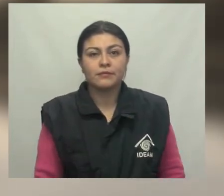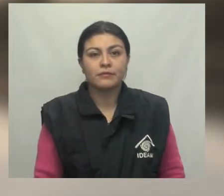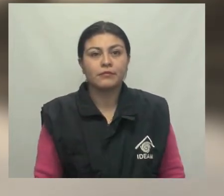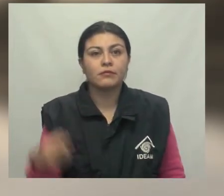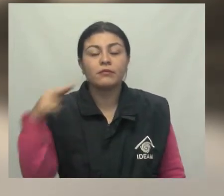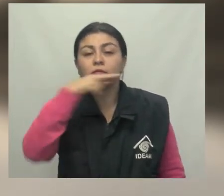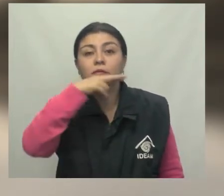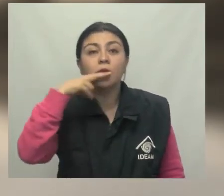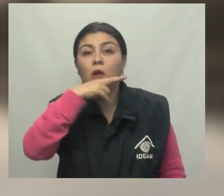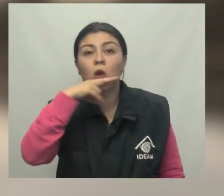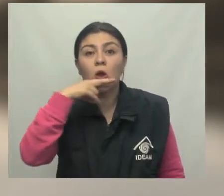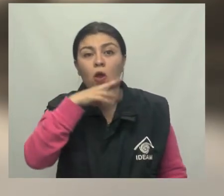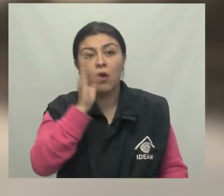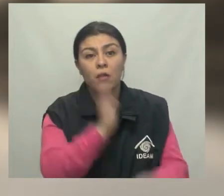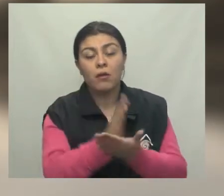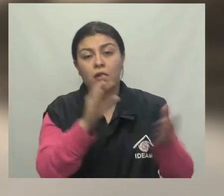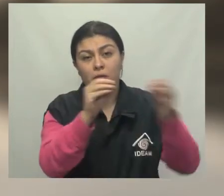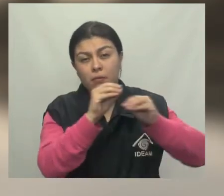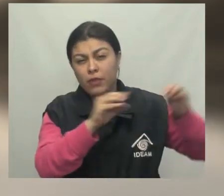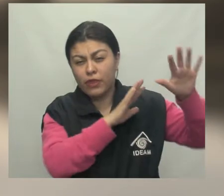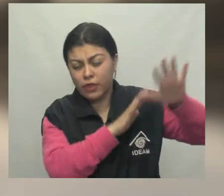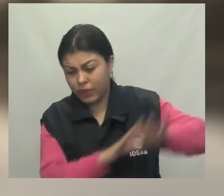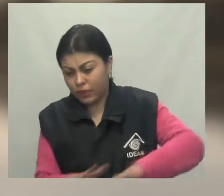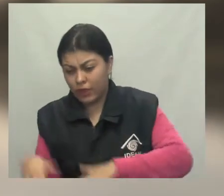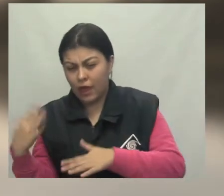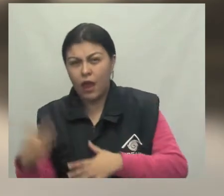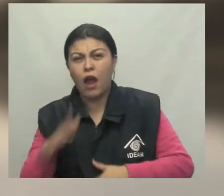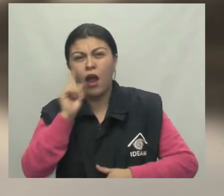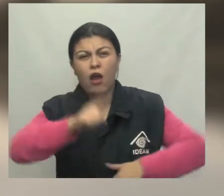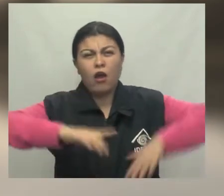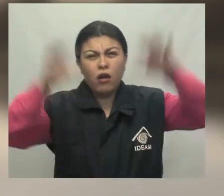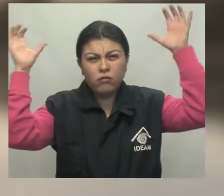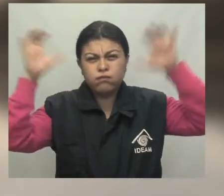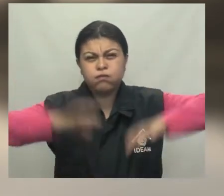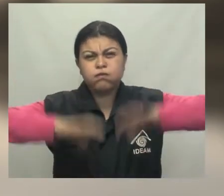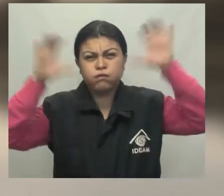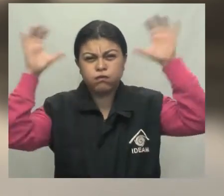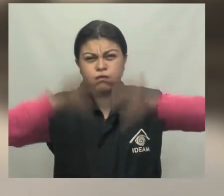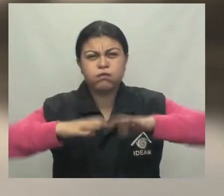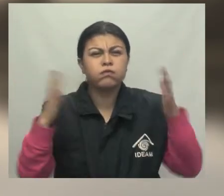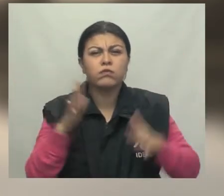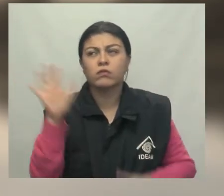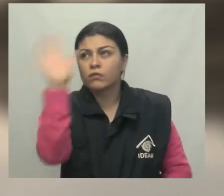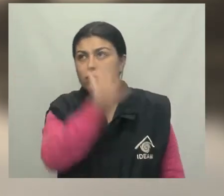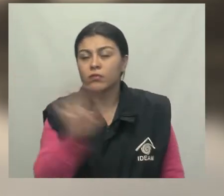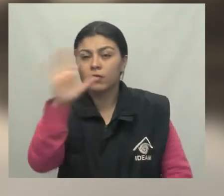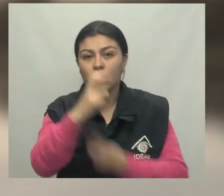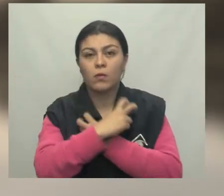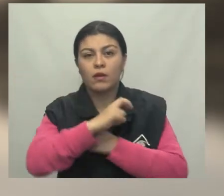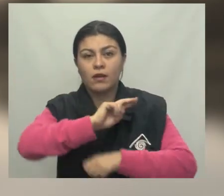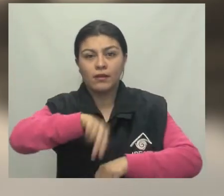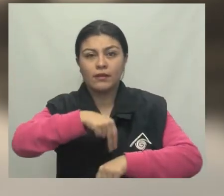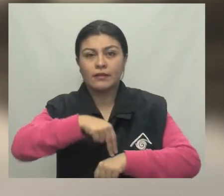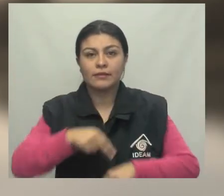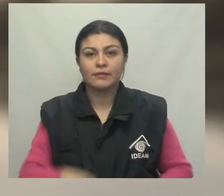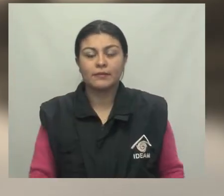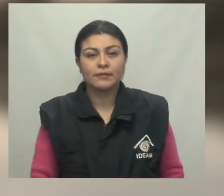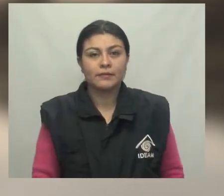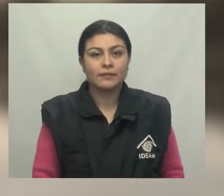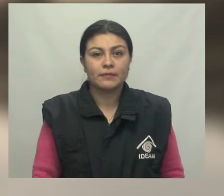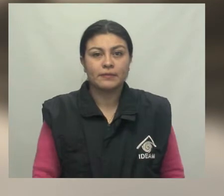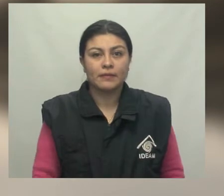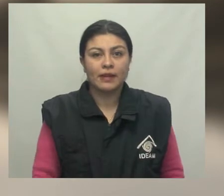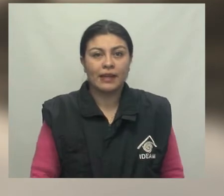de deslizamientos de tierra ocasionados por las fuertes lluvias en los departamentos del Huila y Nariño. Alerta naranja por